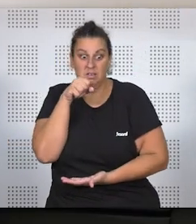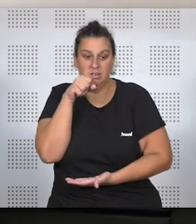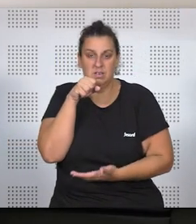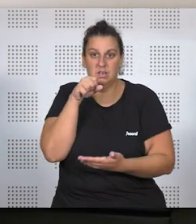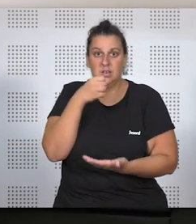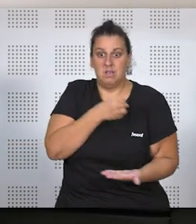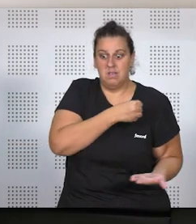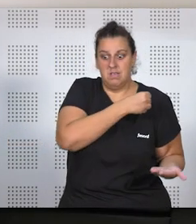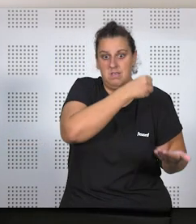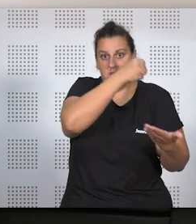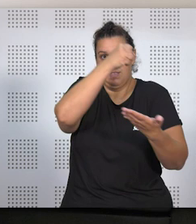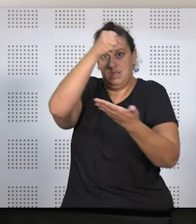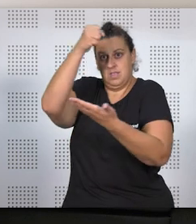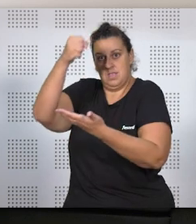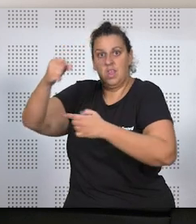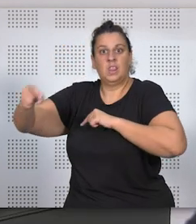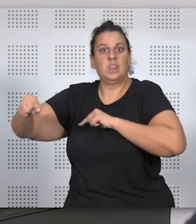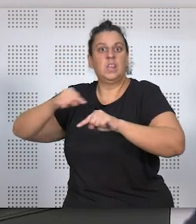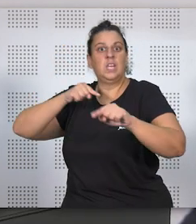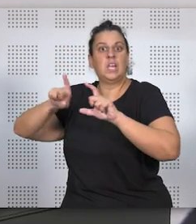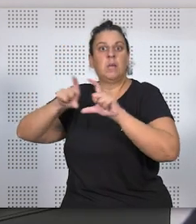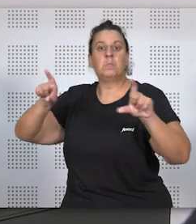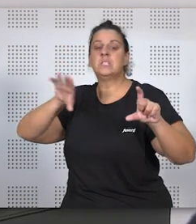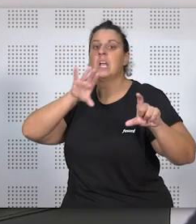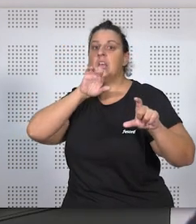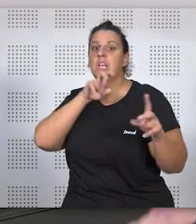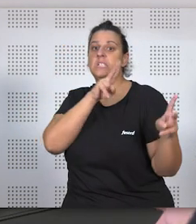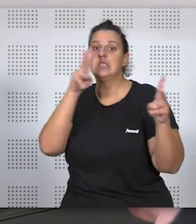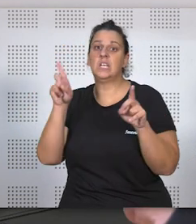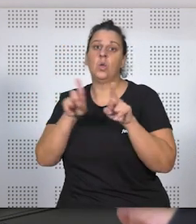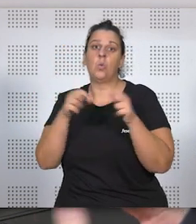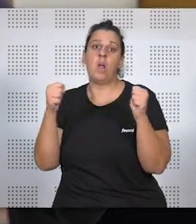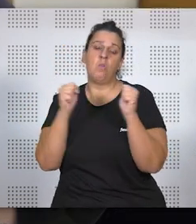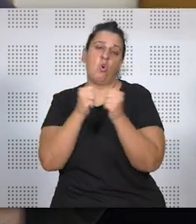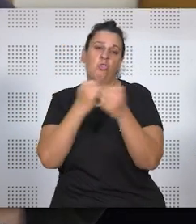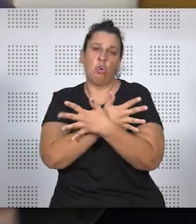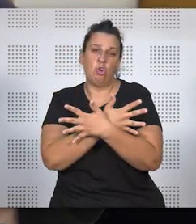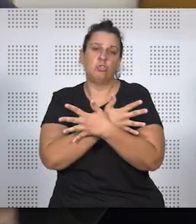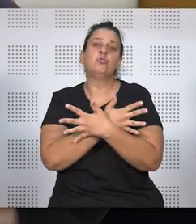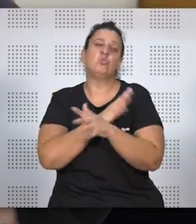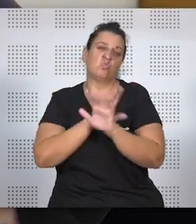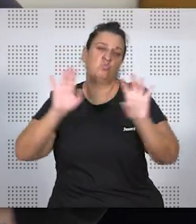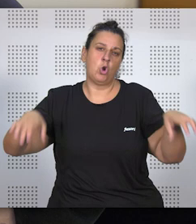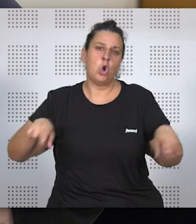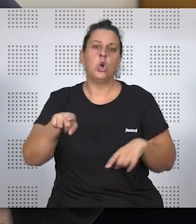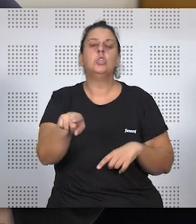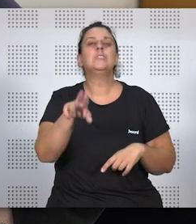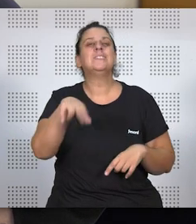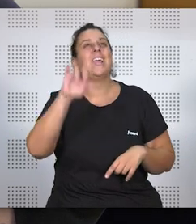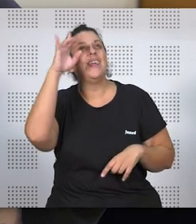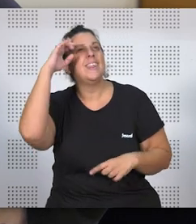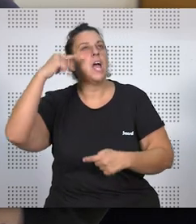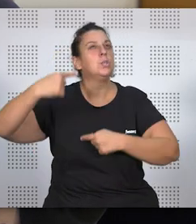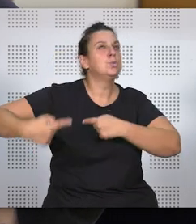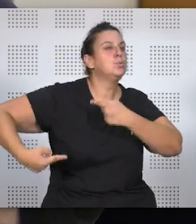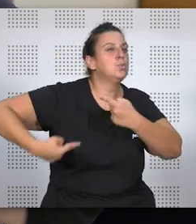quien dirija toda esa gran empresa, pero series como Juego de Tronos, en el fondo la idea de Juego de Tronos está basada en la idea de la